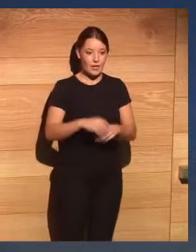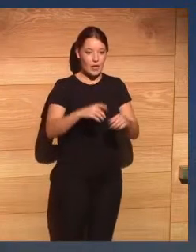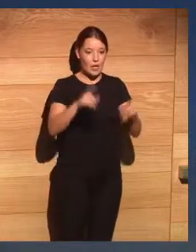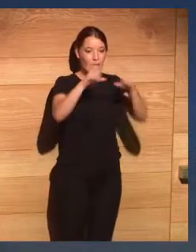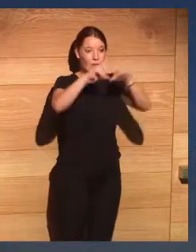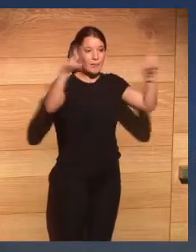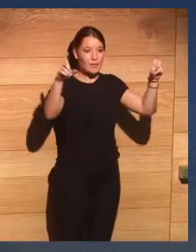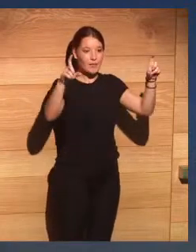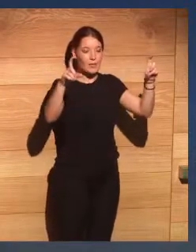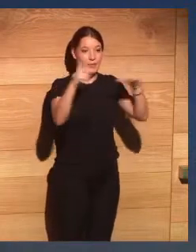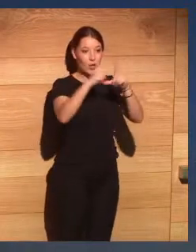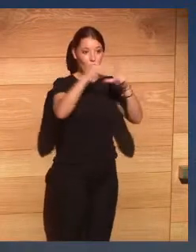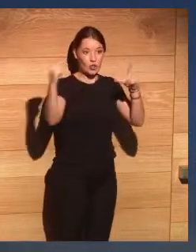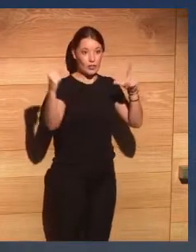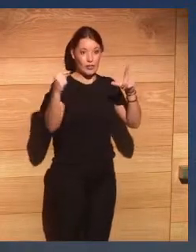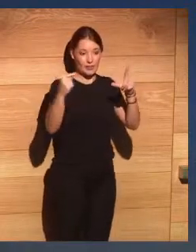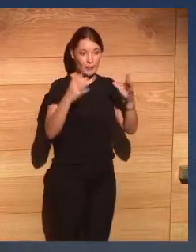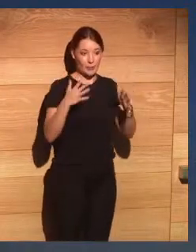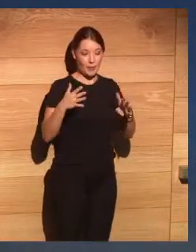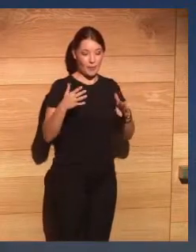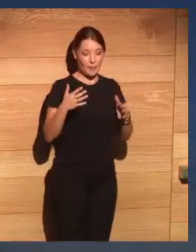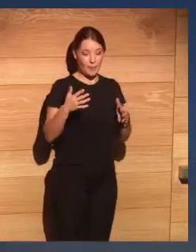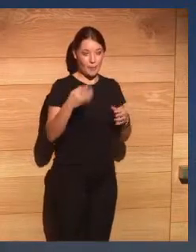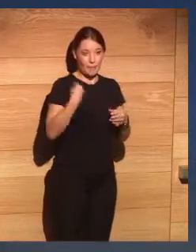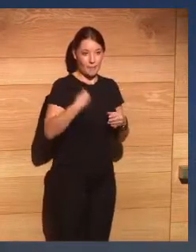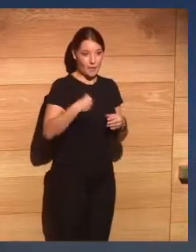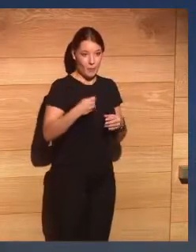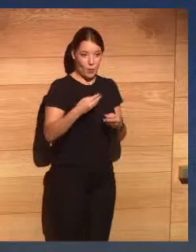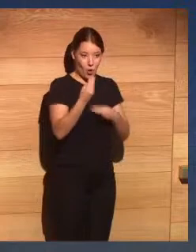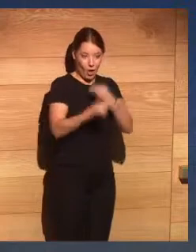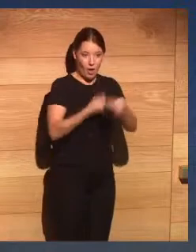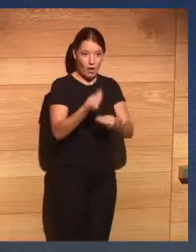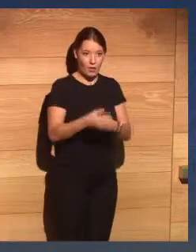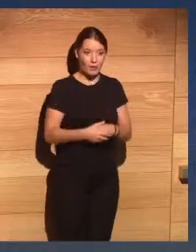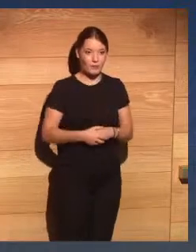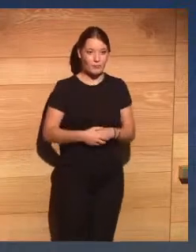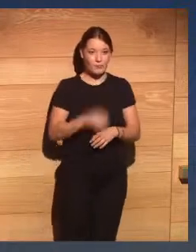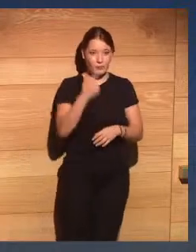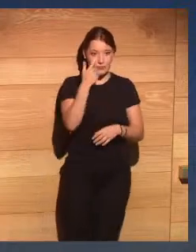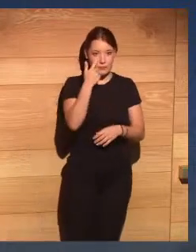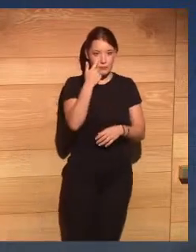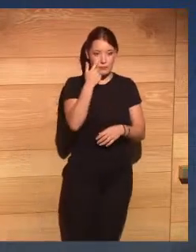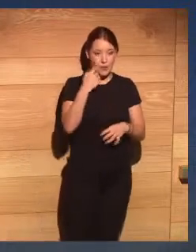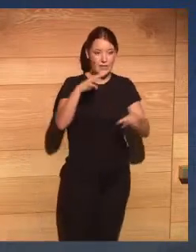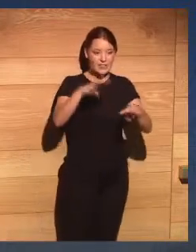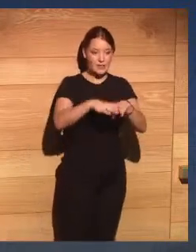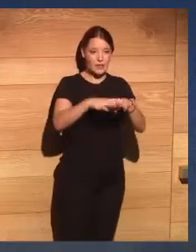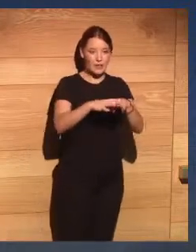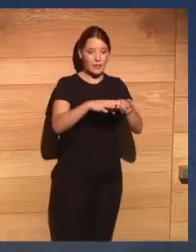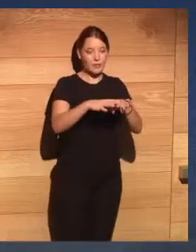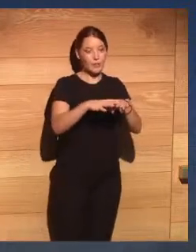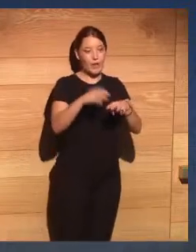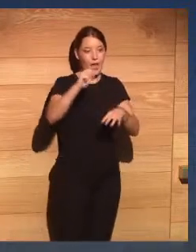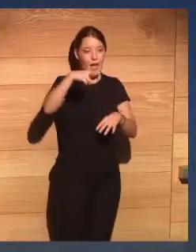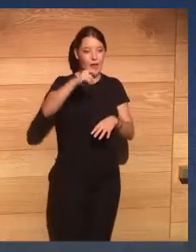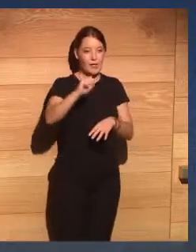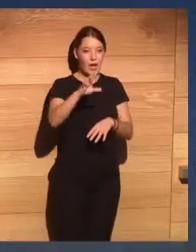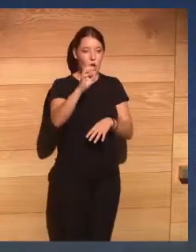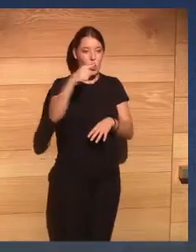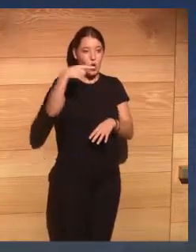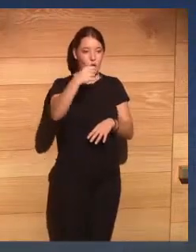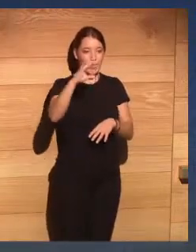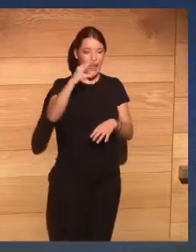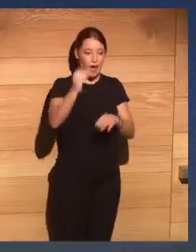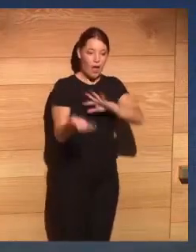las redes con todo mucha dificultad porque insisto la red analógica se tenía que ir adaptando pero